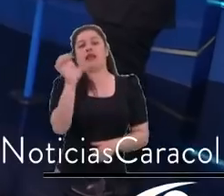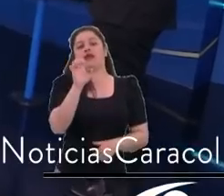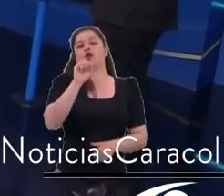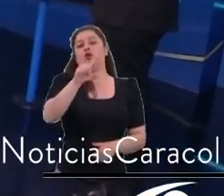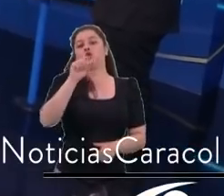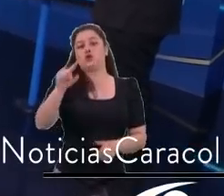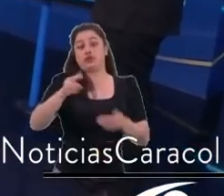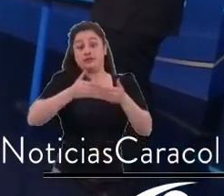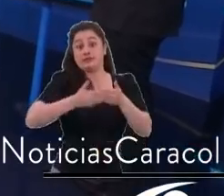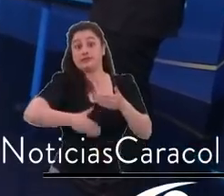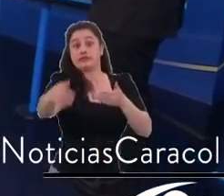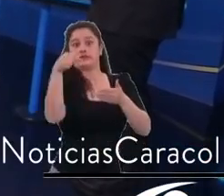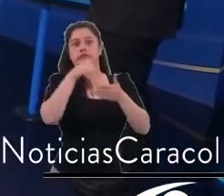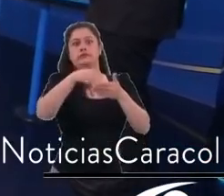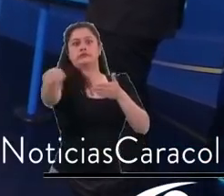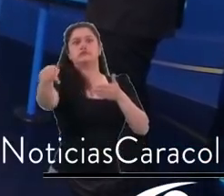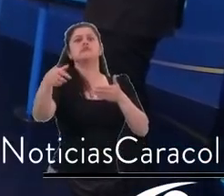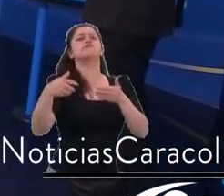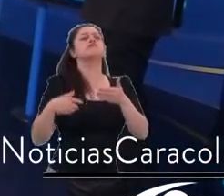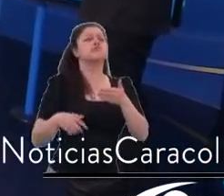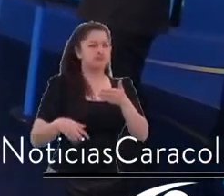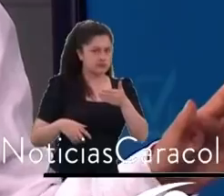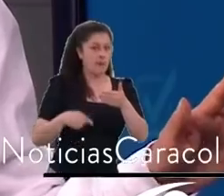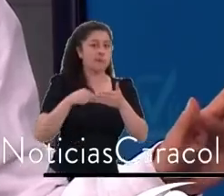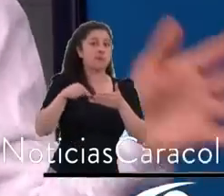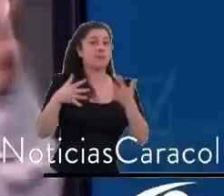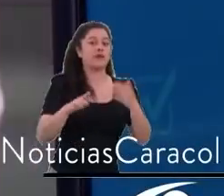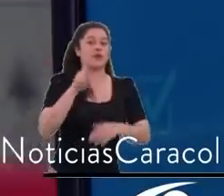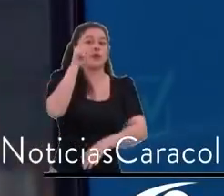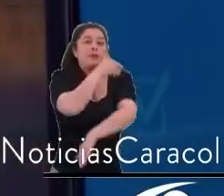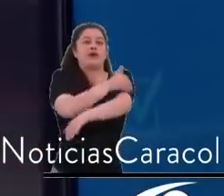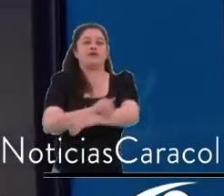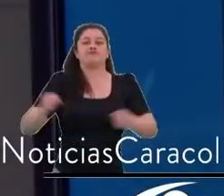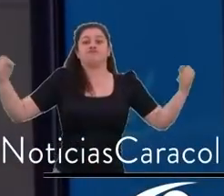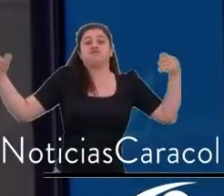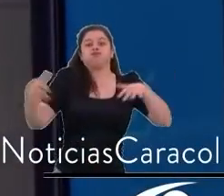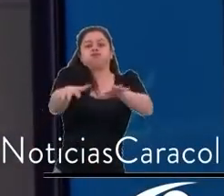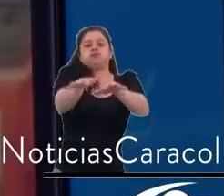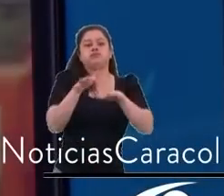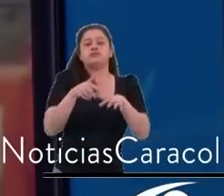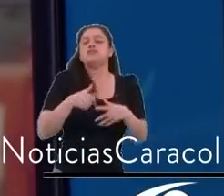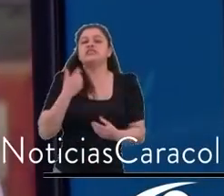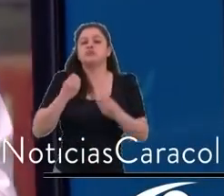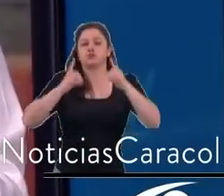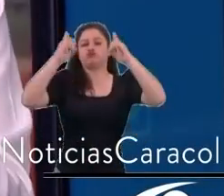Entonces, ¿qué decidimos? Que va a haber pico y placa para entrar a Bogotá todos los festivos, empezando por el Puente de Reyes.